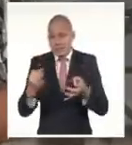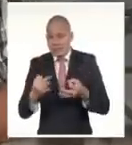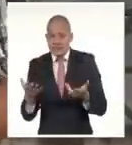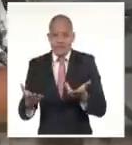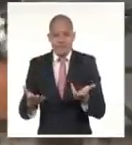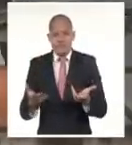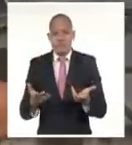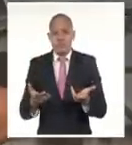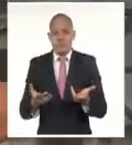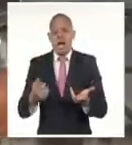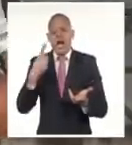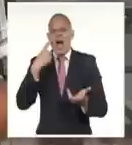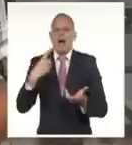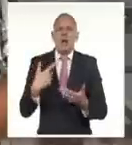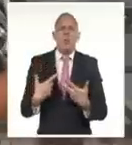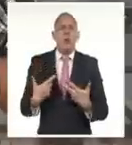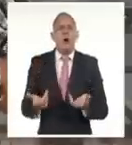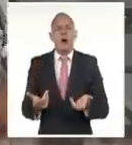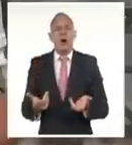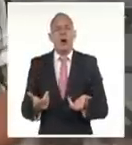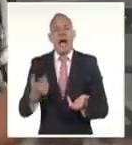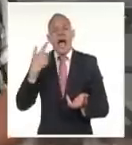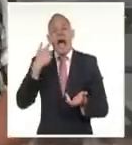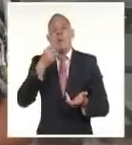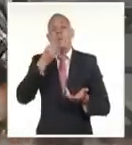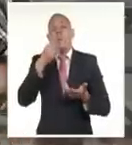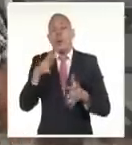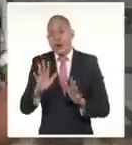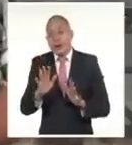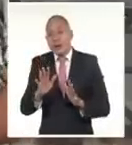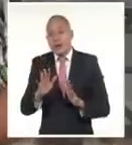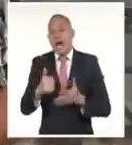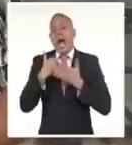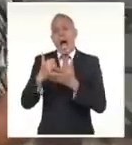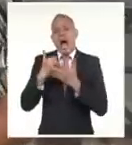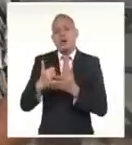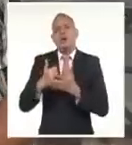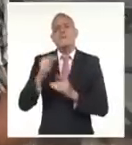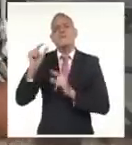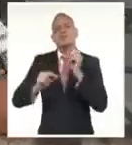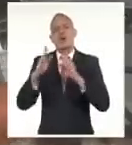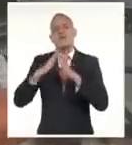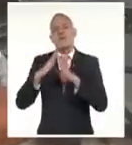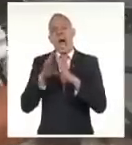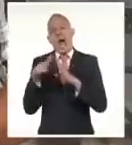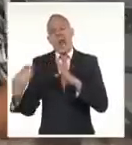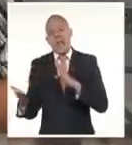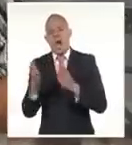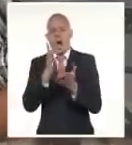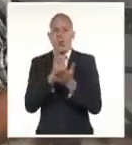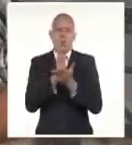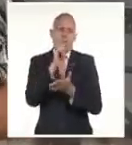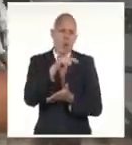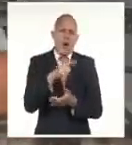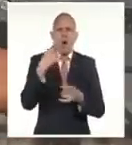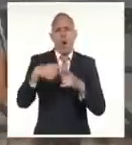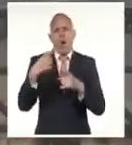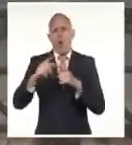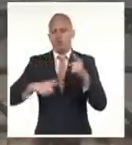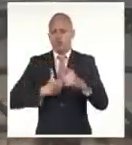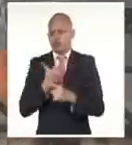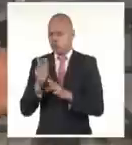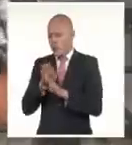en la proyección para restaurar las viviendas, los centros educacionales, de la cultura,